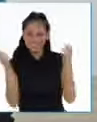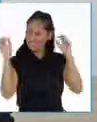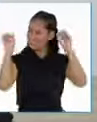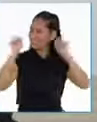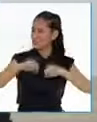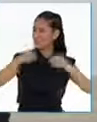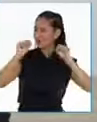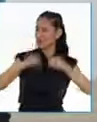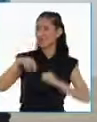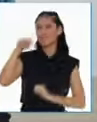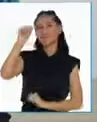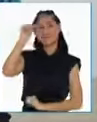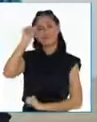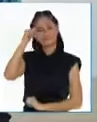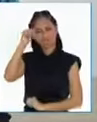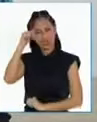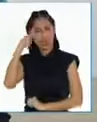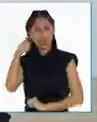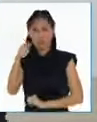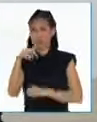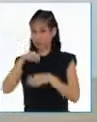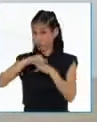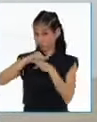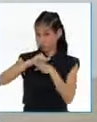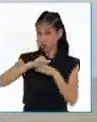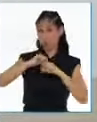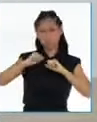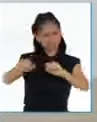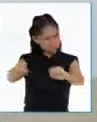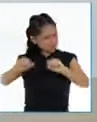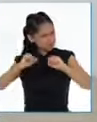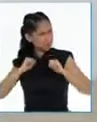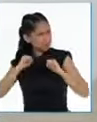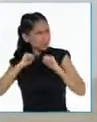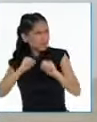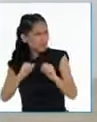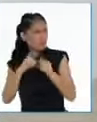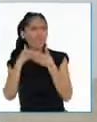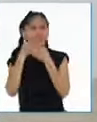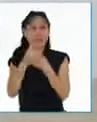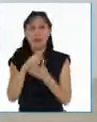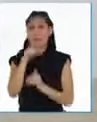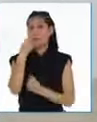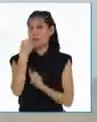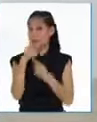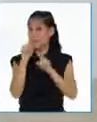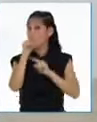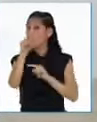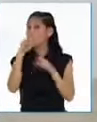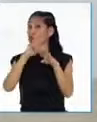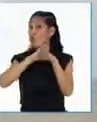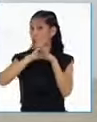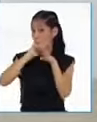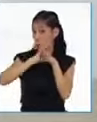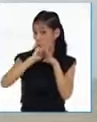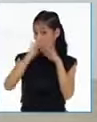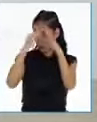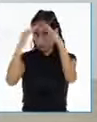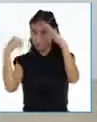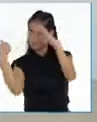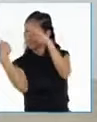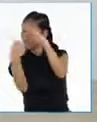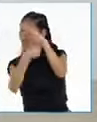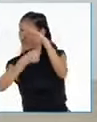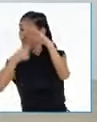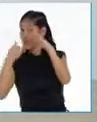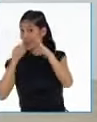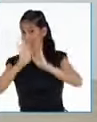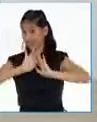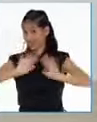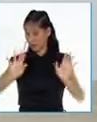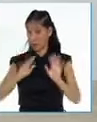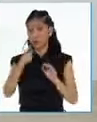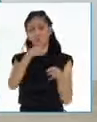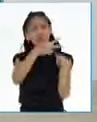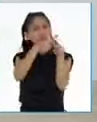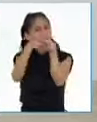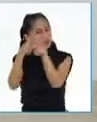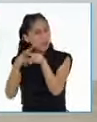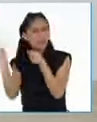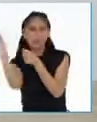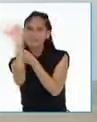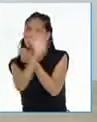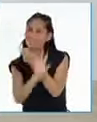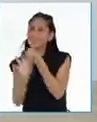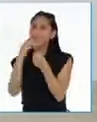Recuerden que este ejercicio es solamente para compartirlo dentro de casa. Así es, porque tenemos que cuidarnos y cuidar a los demás.